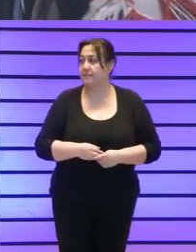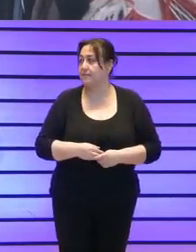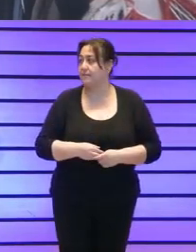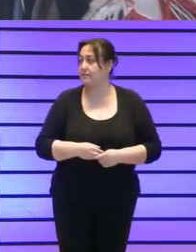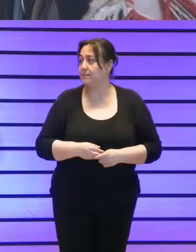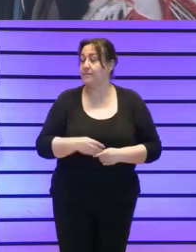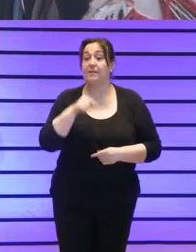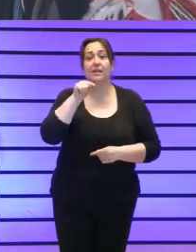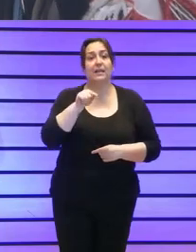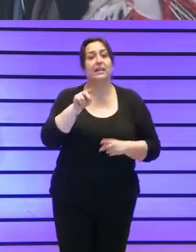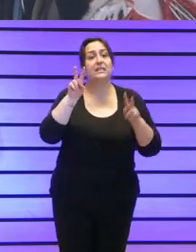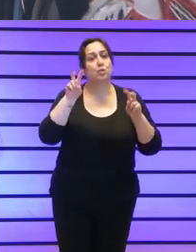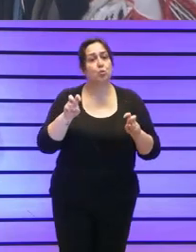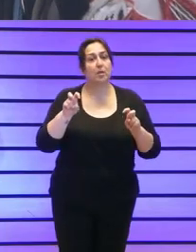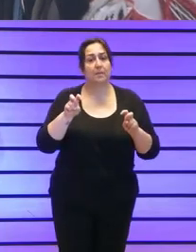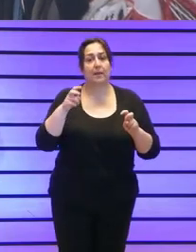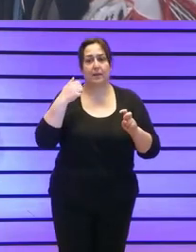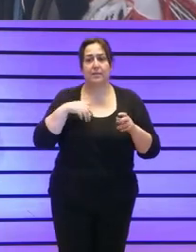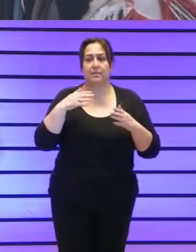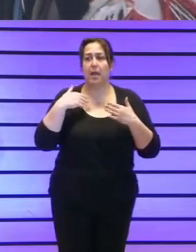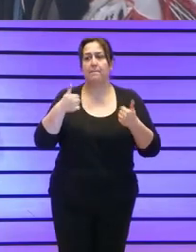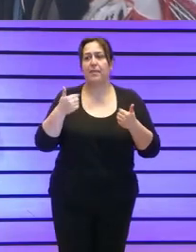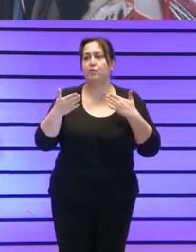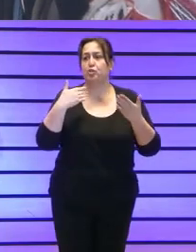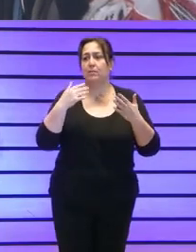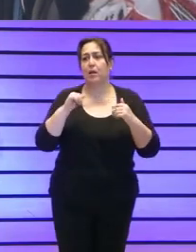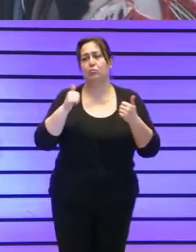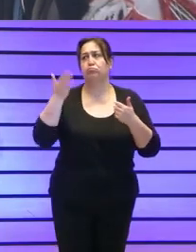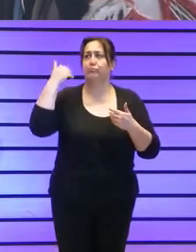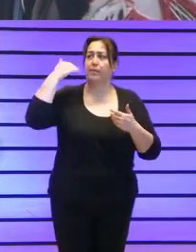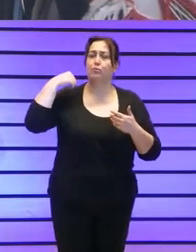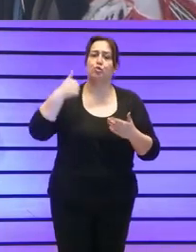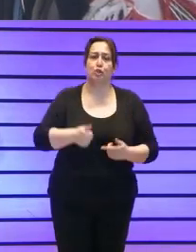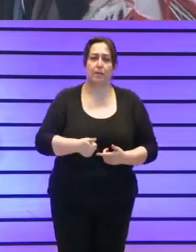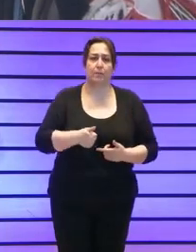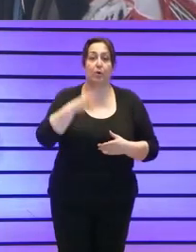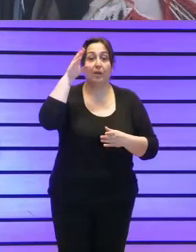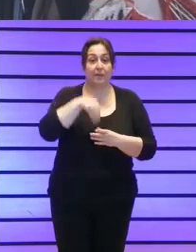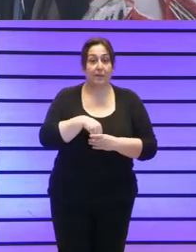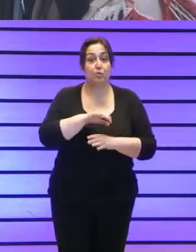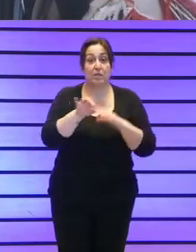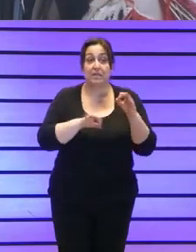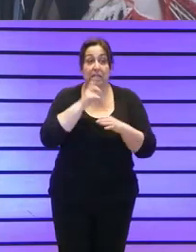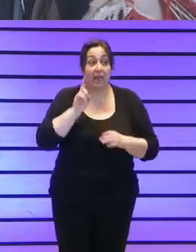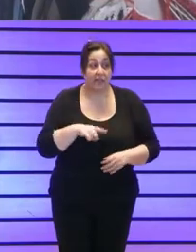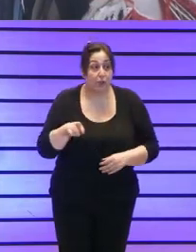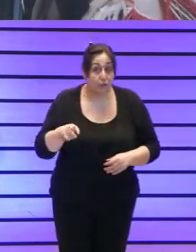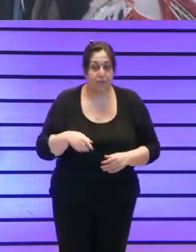Este es un tema que veníamos hablando desde hace mucho tiempo. En nuestra identidad de verdad,